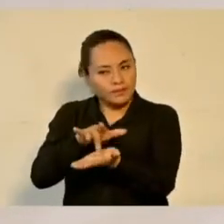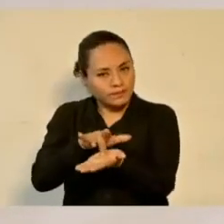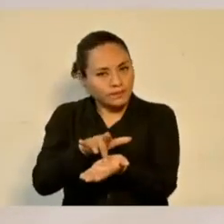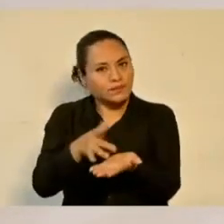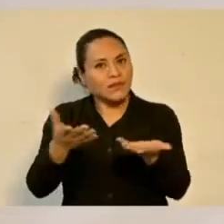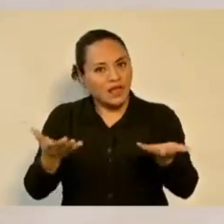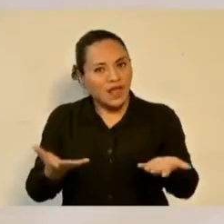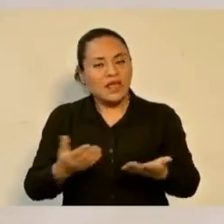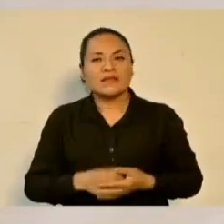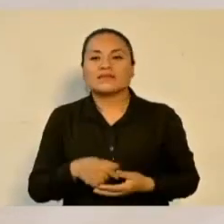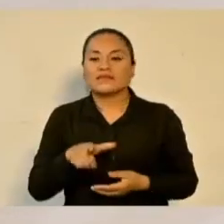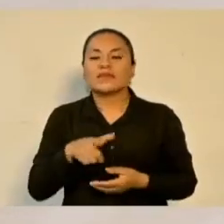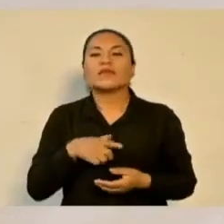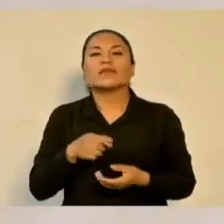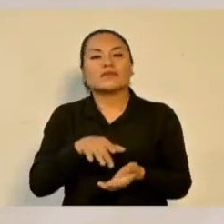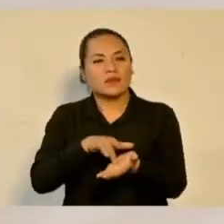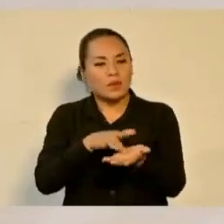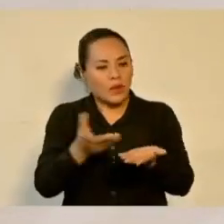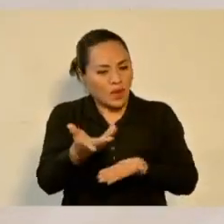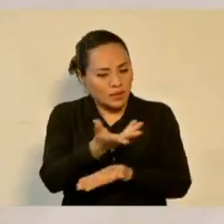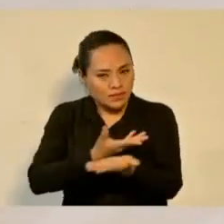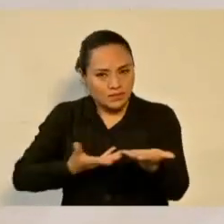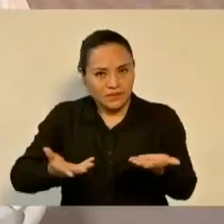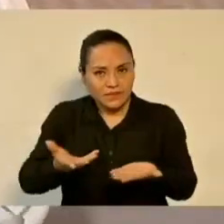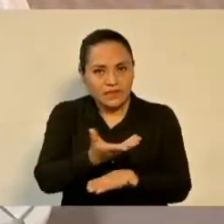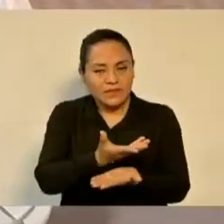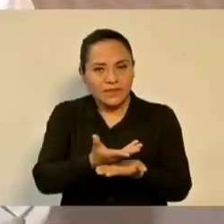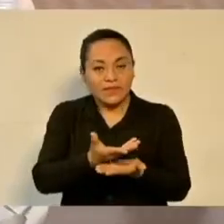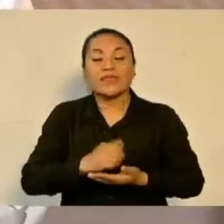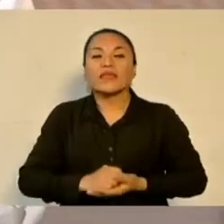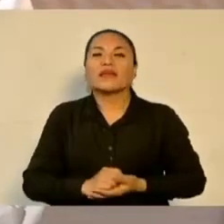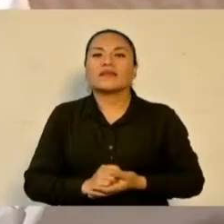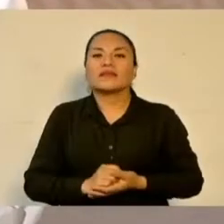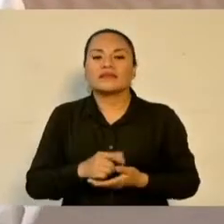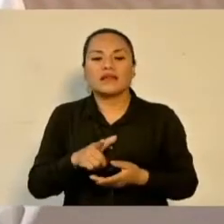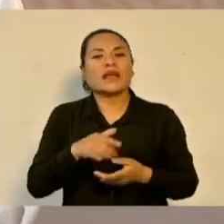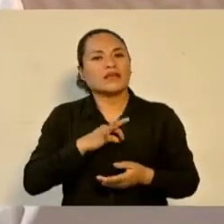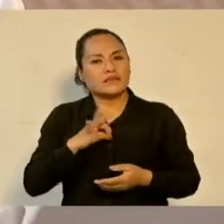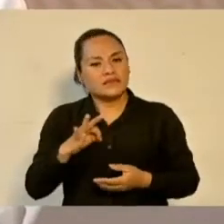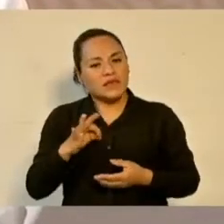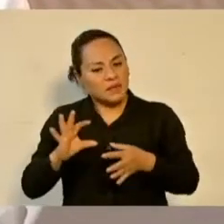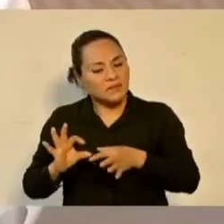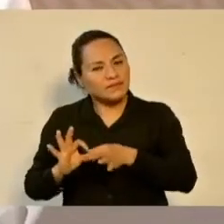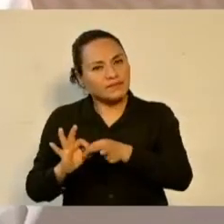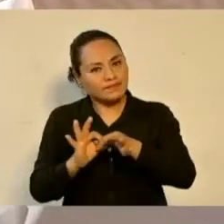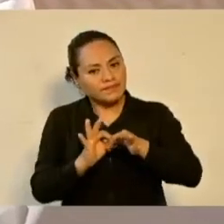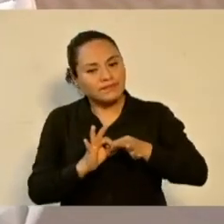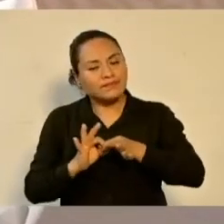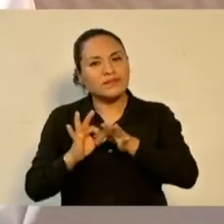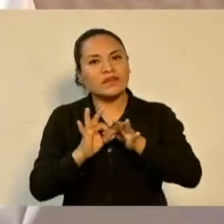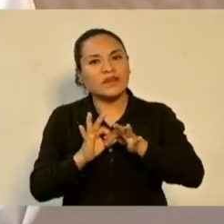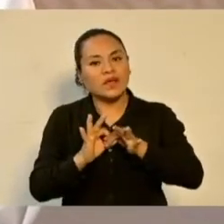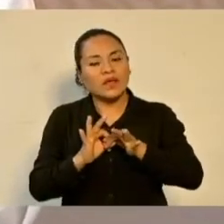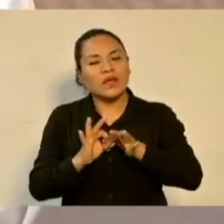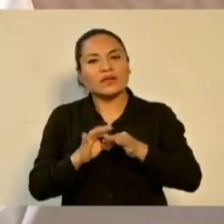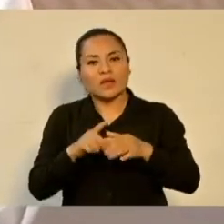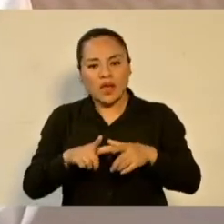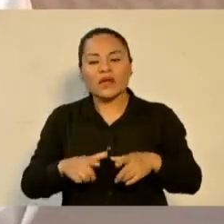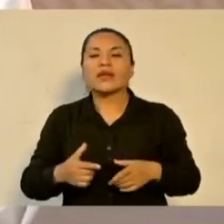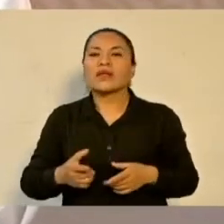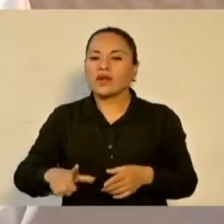por su solidaridad, por estar caminando junto con nosotros